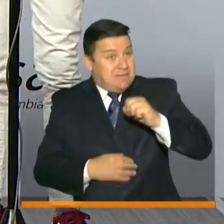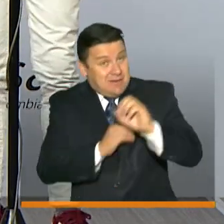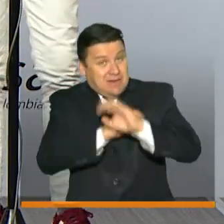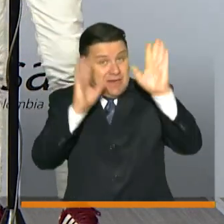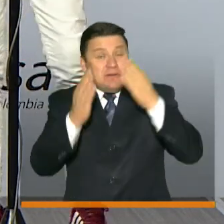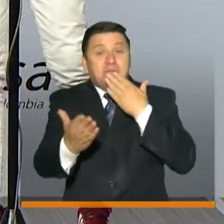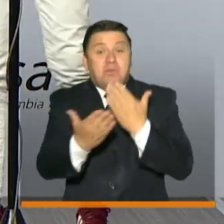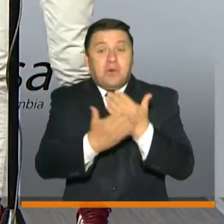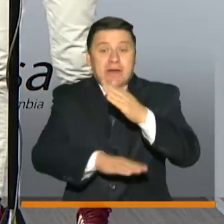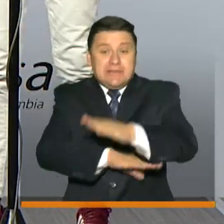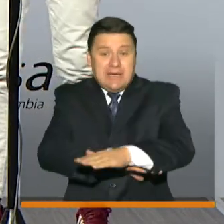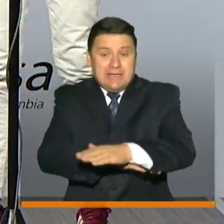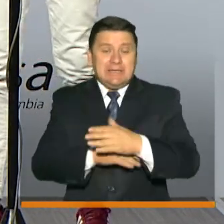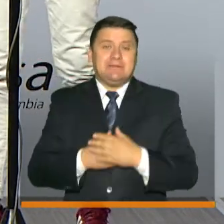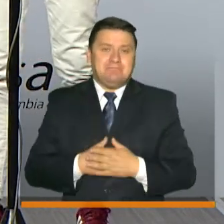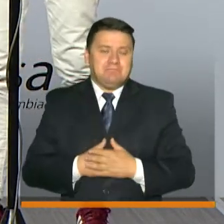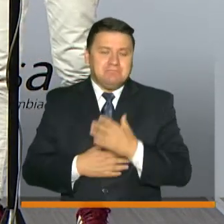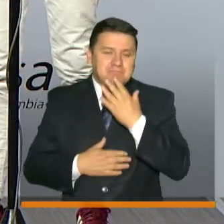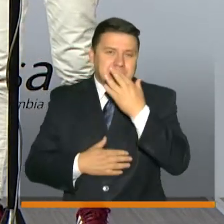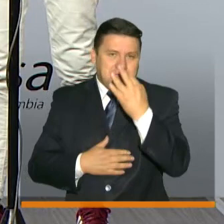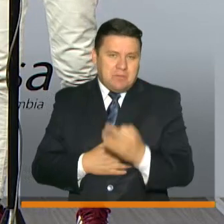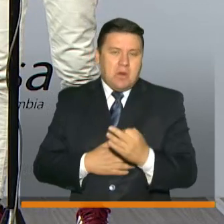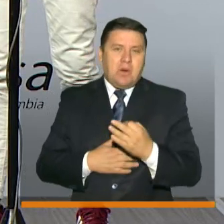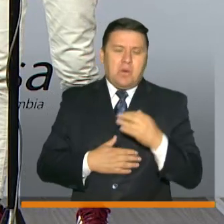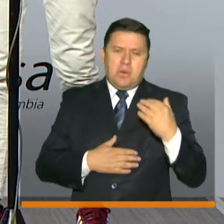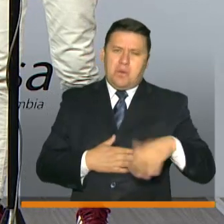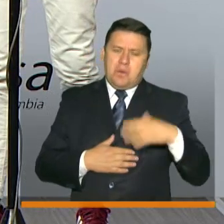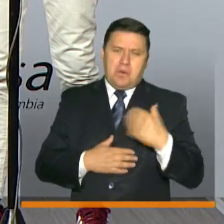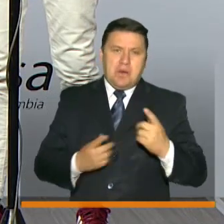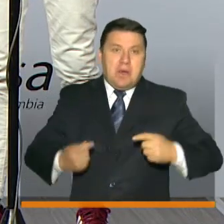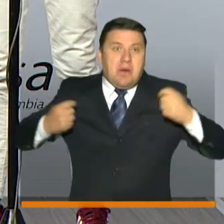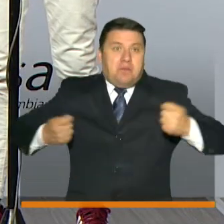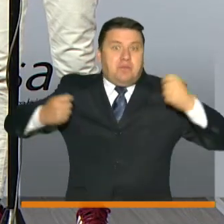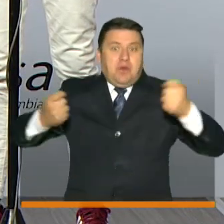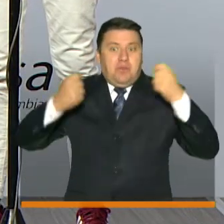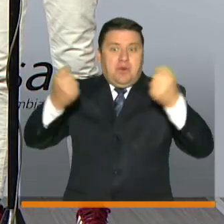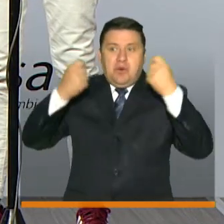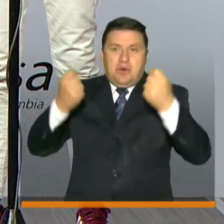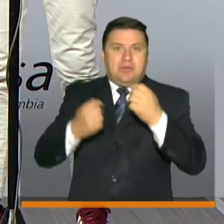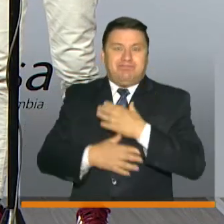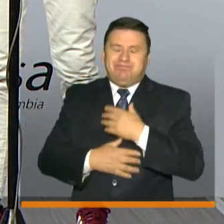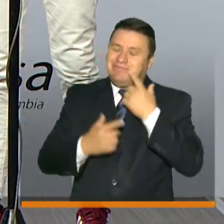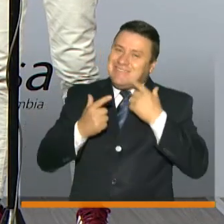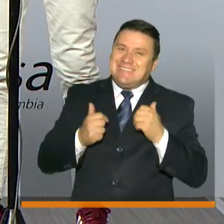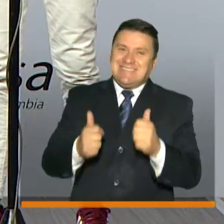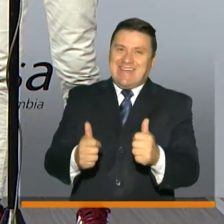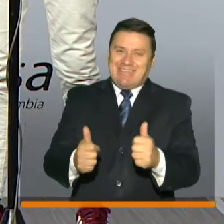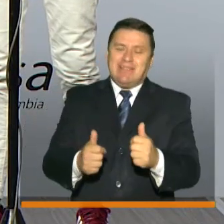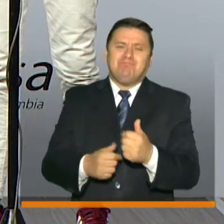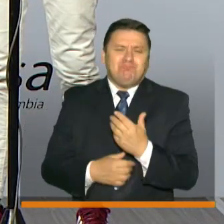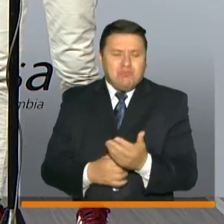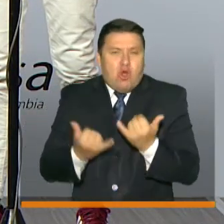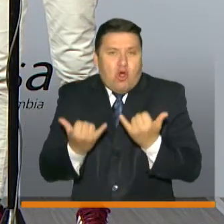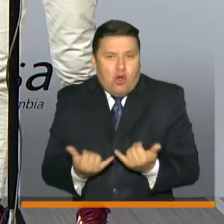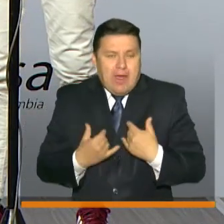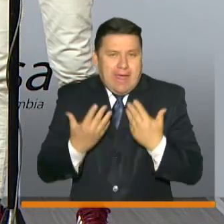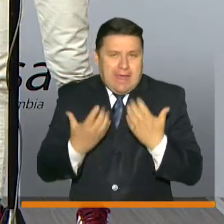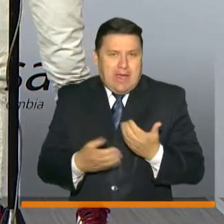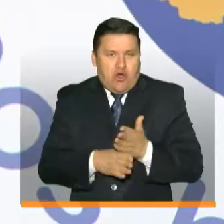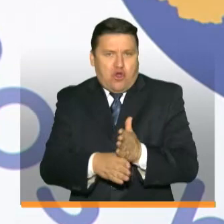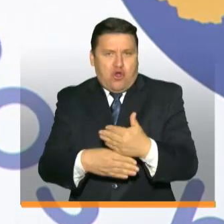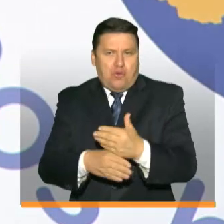sí. Bueno, muy buenas tardes. Realmente esto ha sido una campaña absolutamente gratificante. Hoy queremos